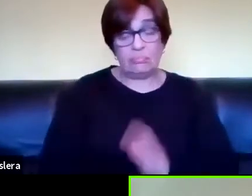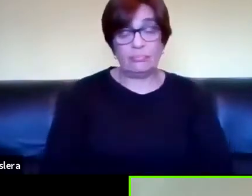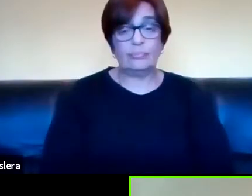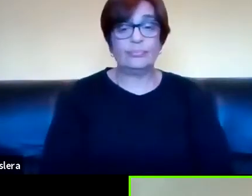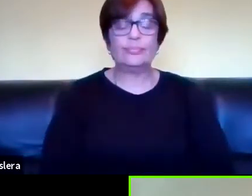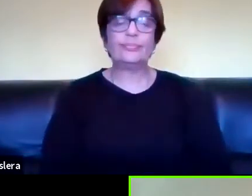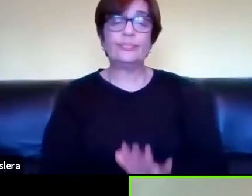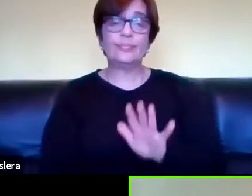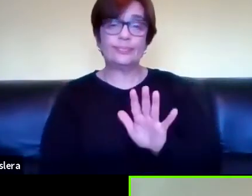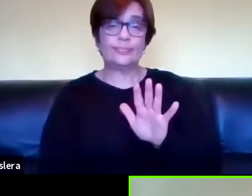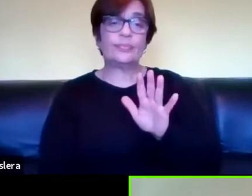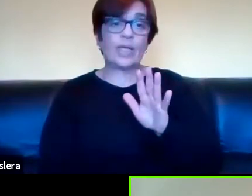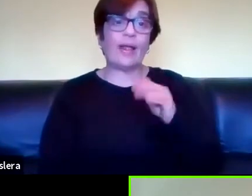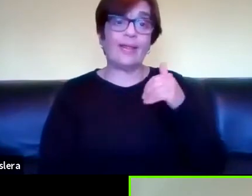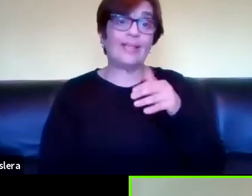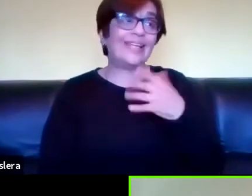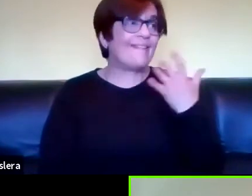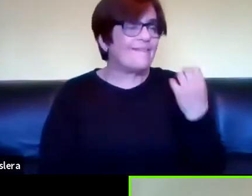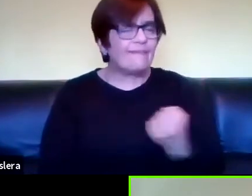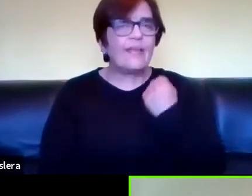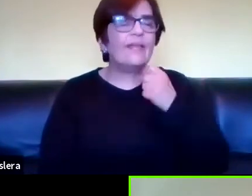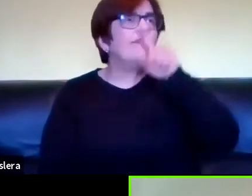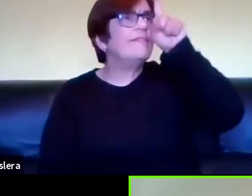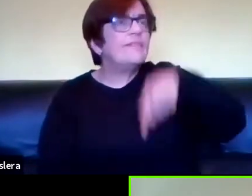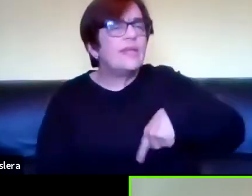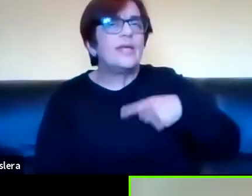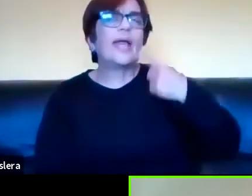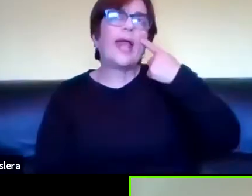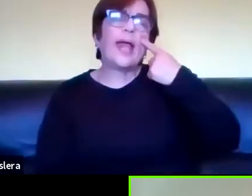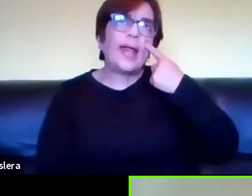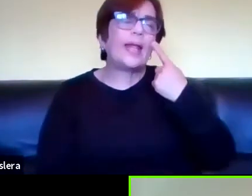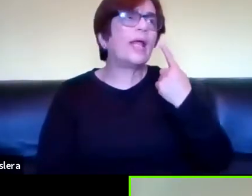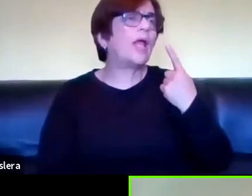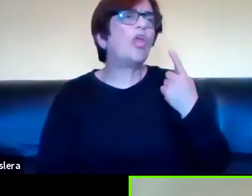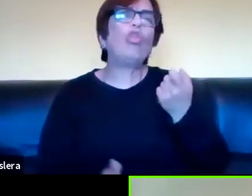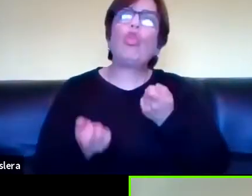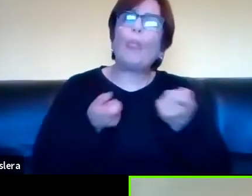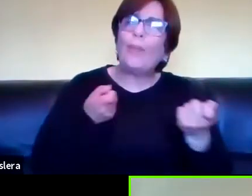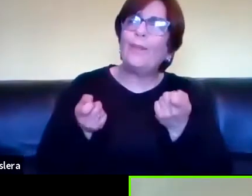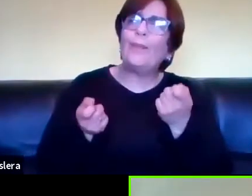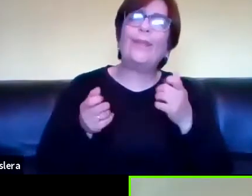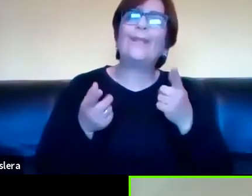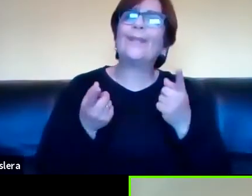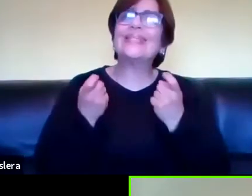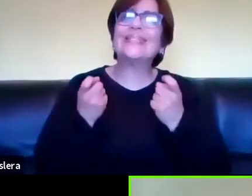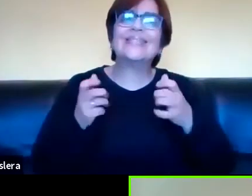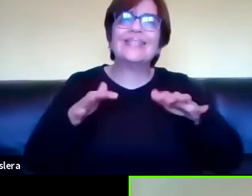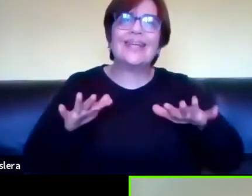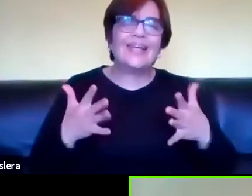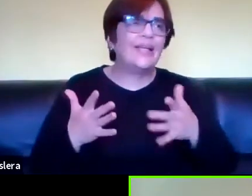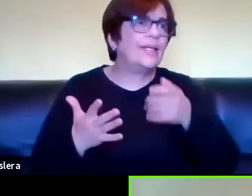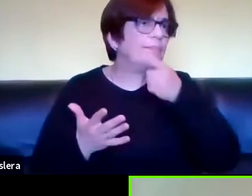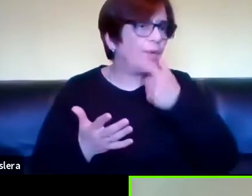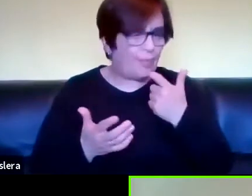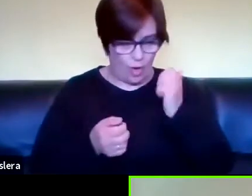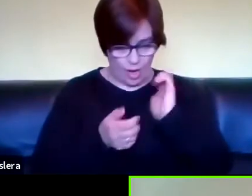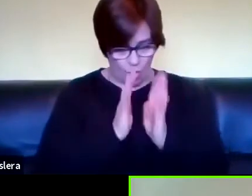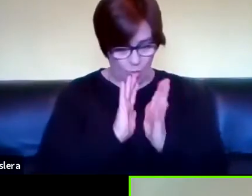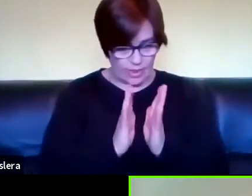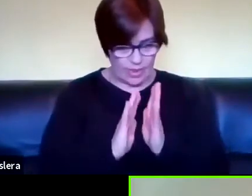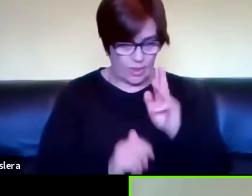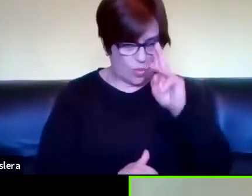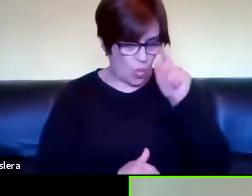entonces a partir de ahí nosotros generamos bueno ¿qué tiene que manejar en cuanto a lengua de señas uruguaya